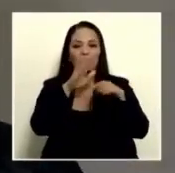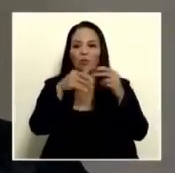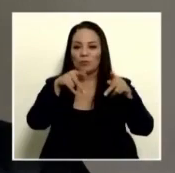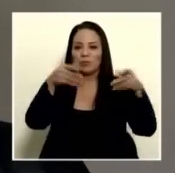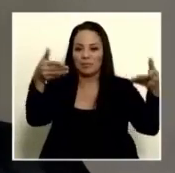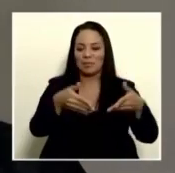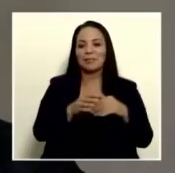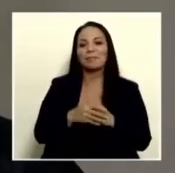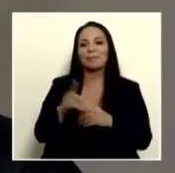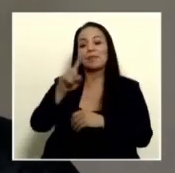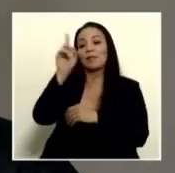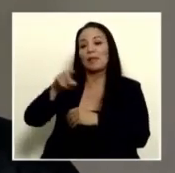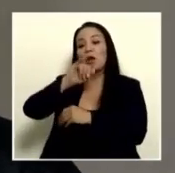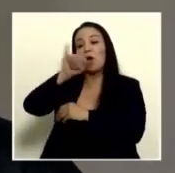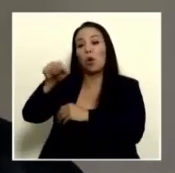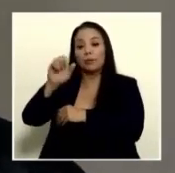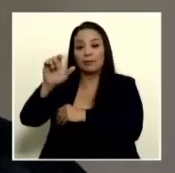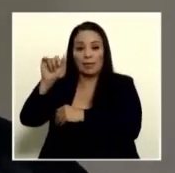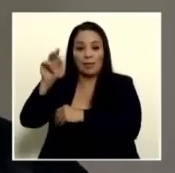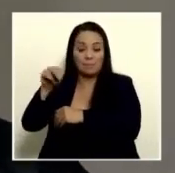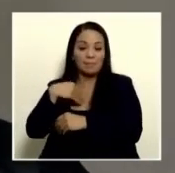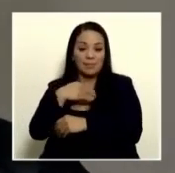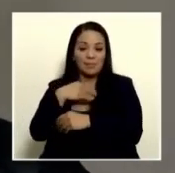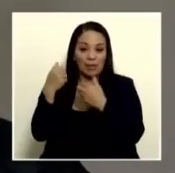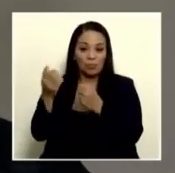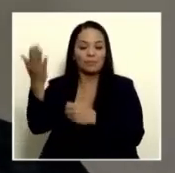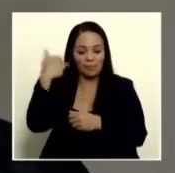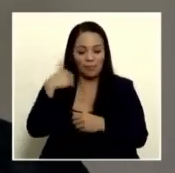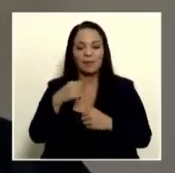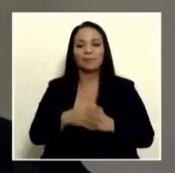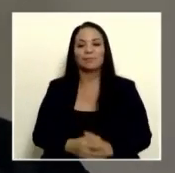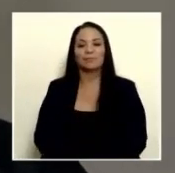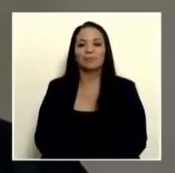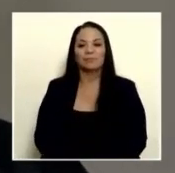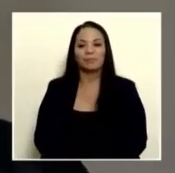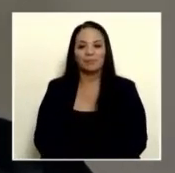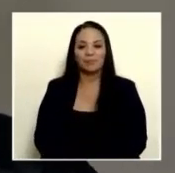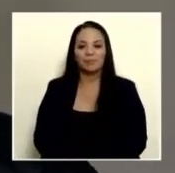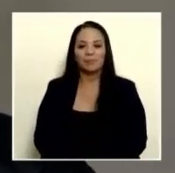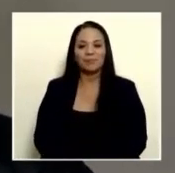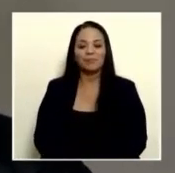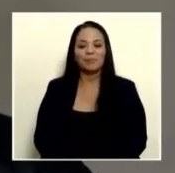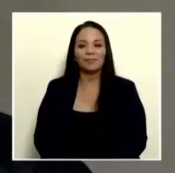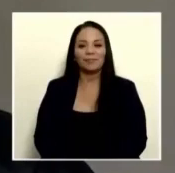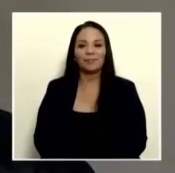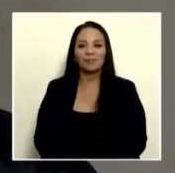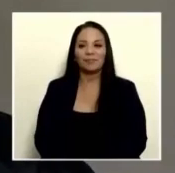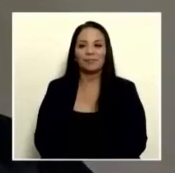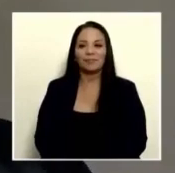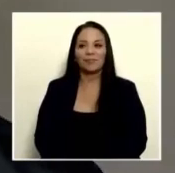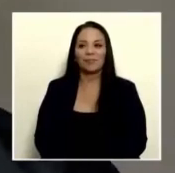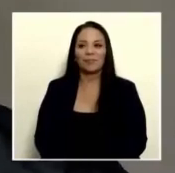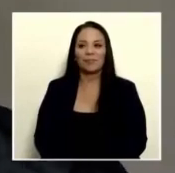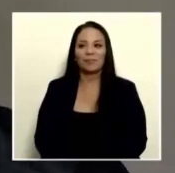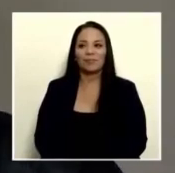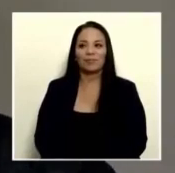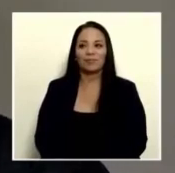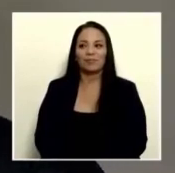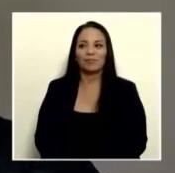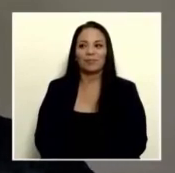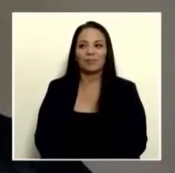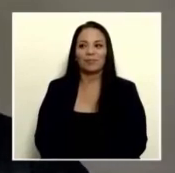todos los presentes la pregunta era para doña Jocelyn entonces ministra hay más un segundo para que se pudiera